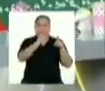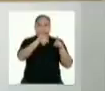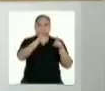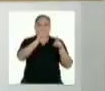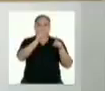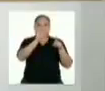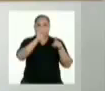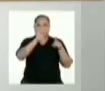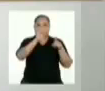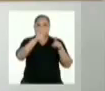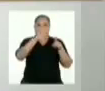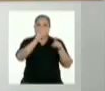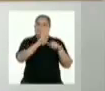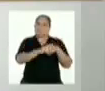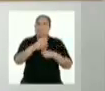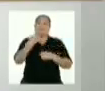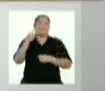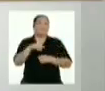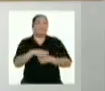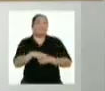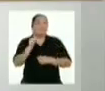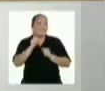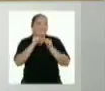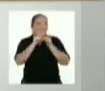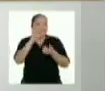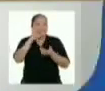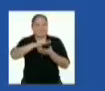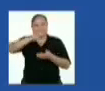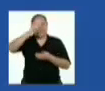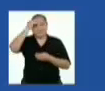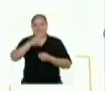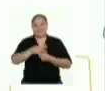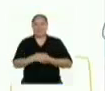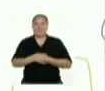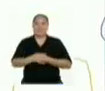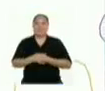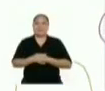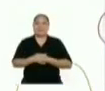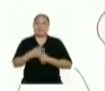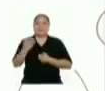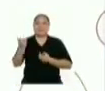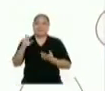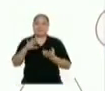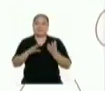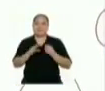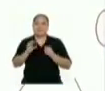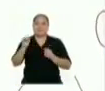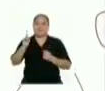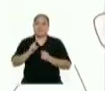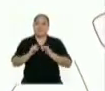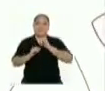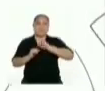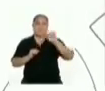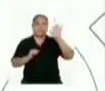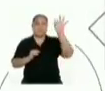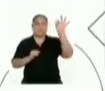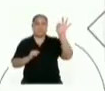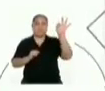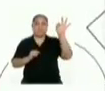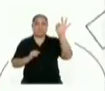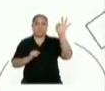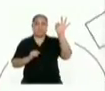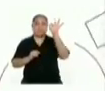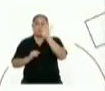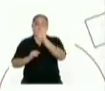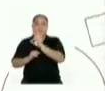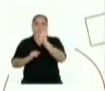octahedro? Aquí estoy, Jeremis. Sigamos aprendiendo. Doblamos el vértice superior izquierdo y